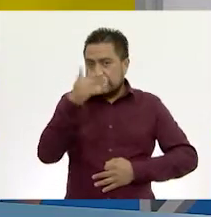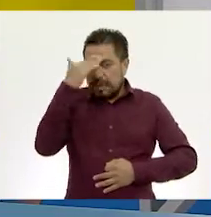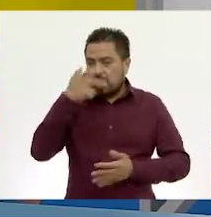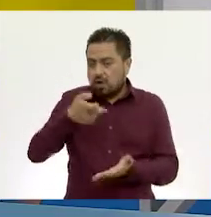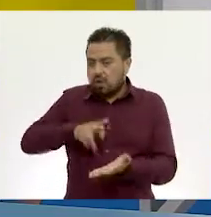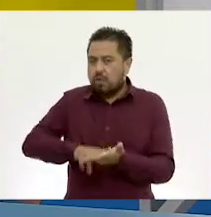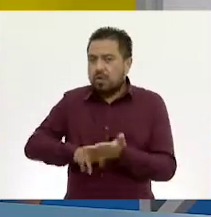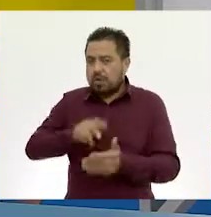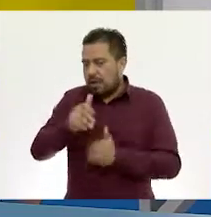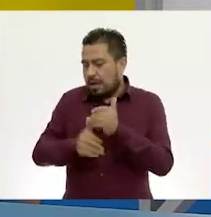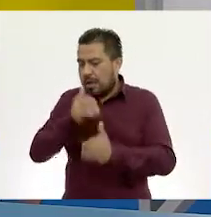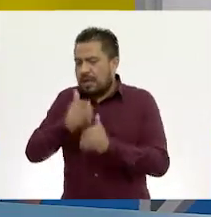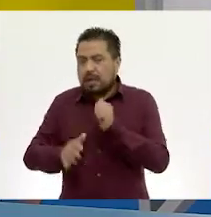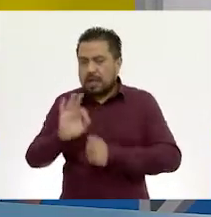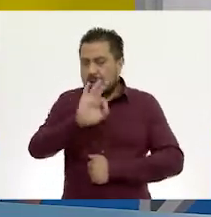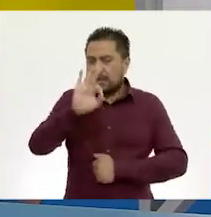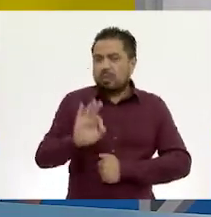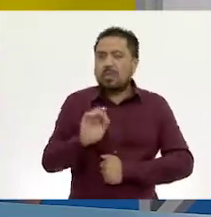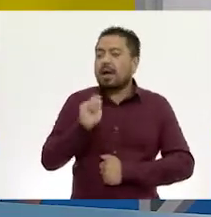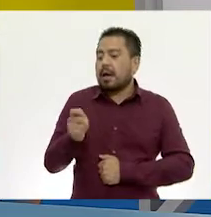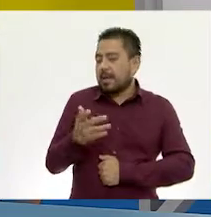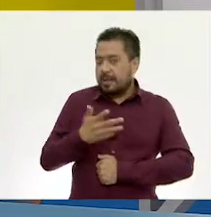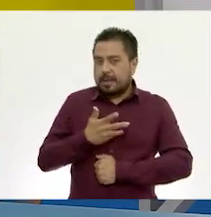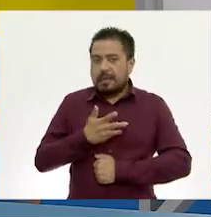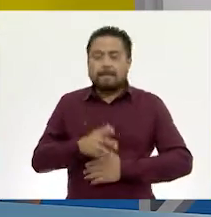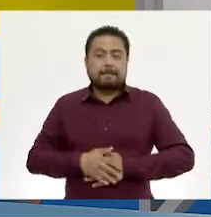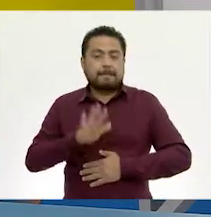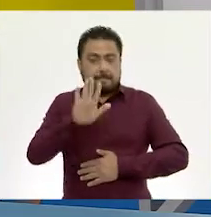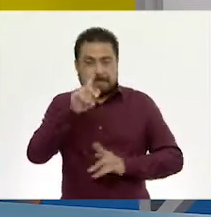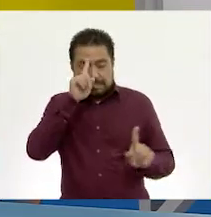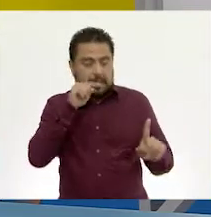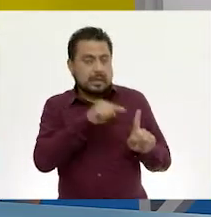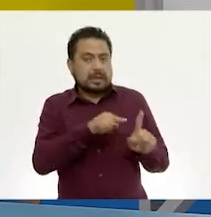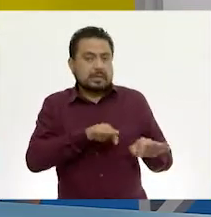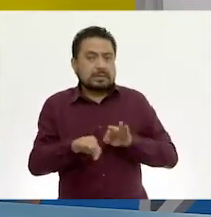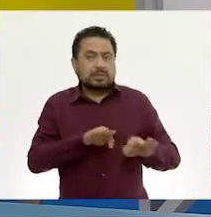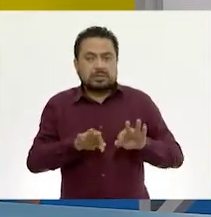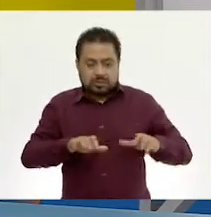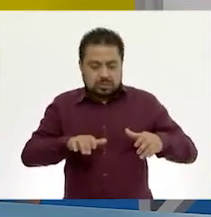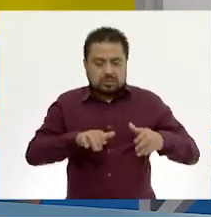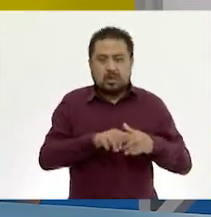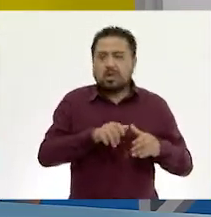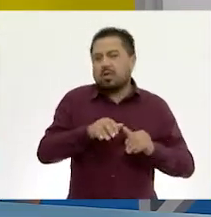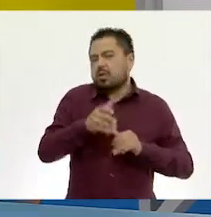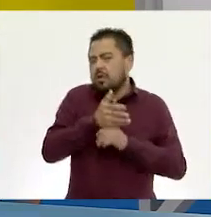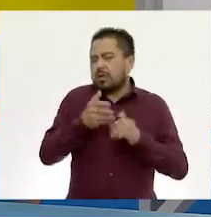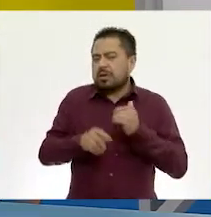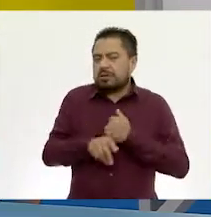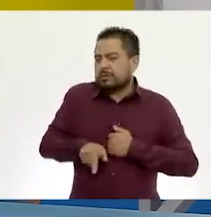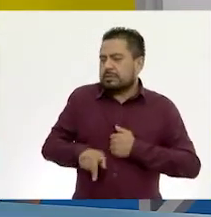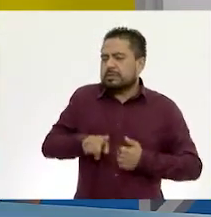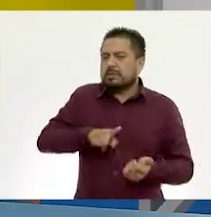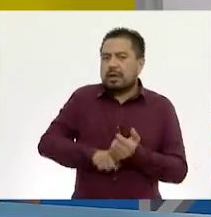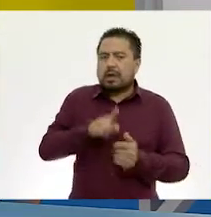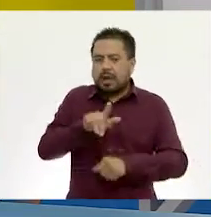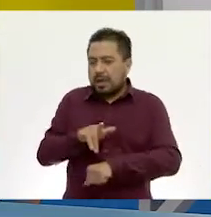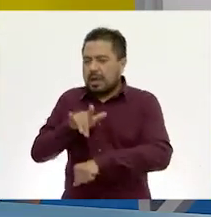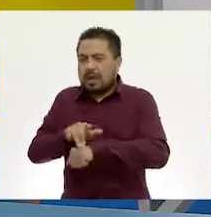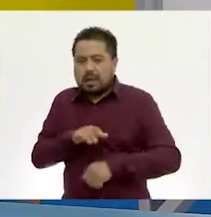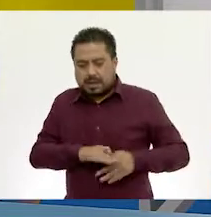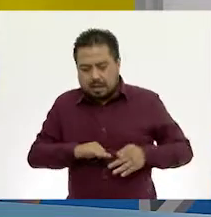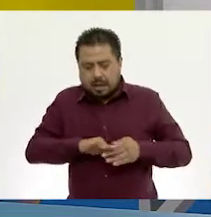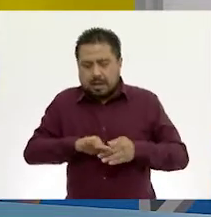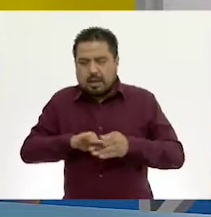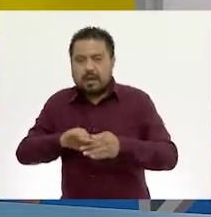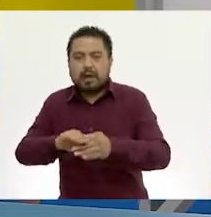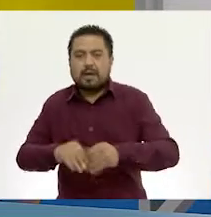costo final y el porcentaje de descuento. Para esto vamos a trabajar sobre una situación que se parece a las que podemos enfrentar con frecuencia en